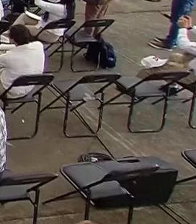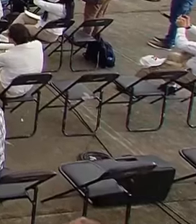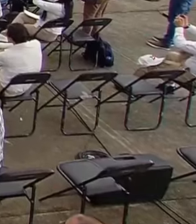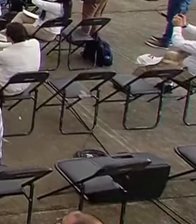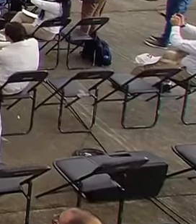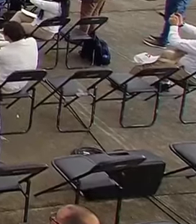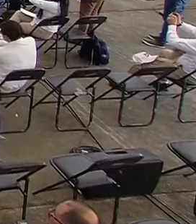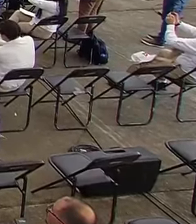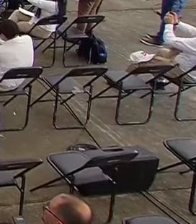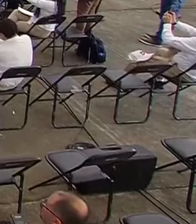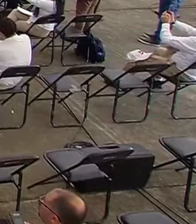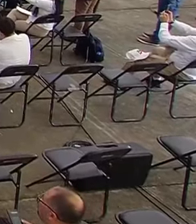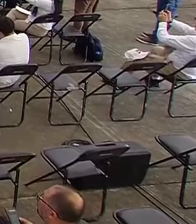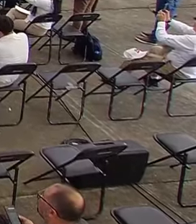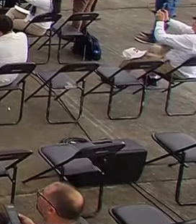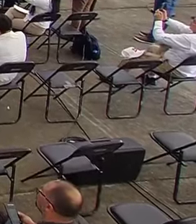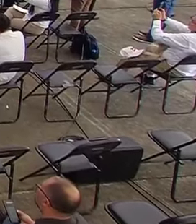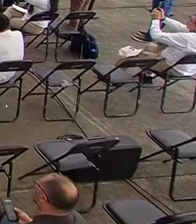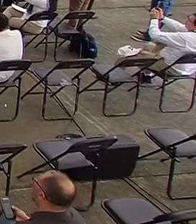hermanos.